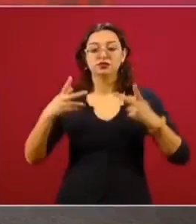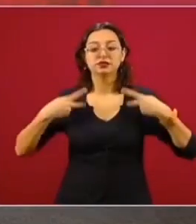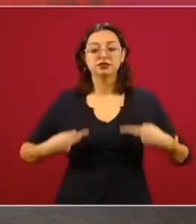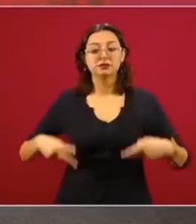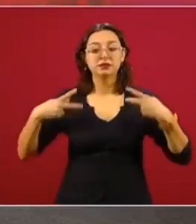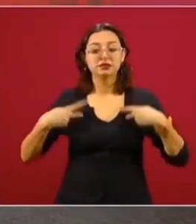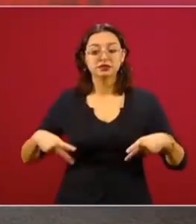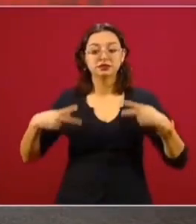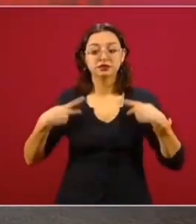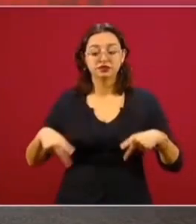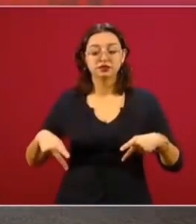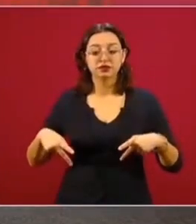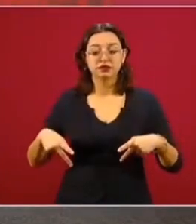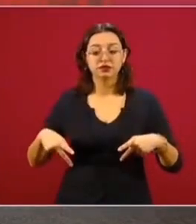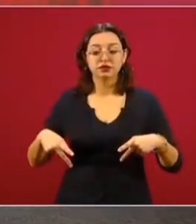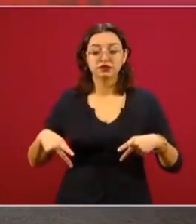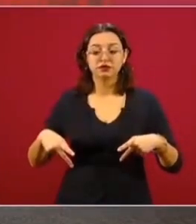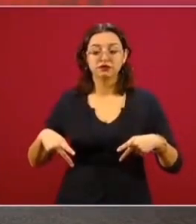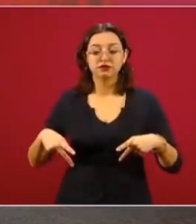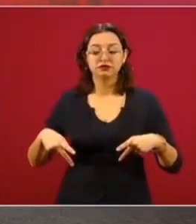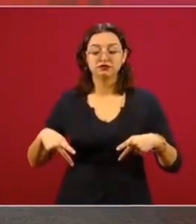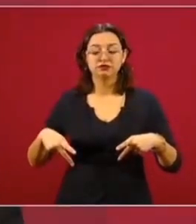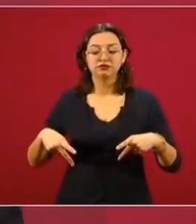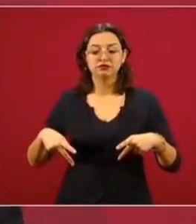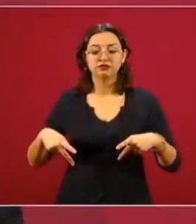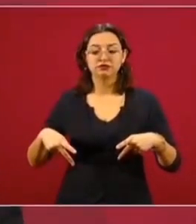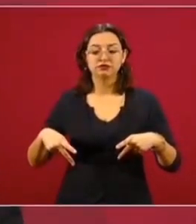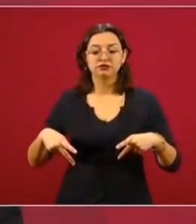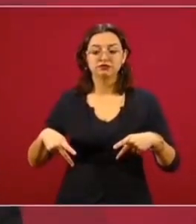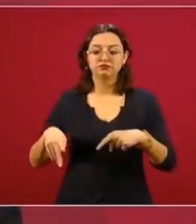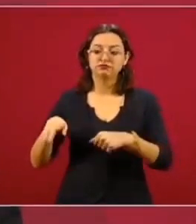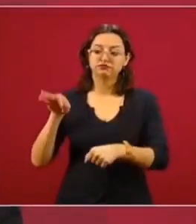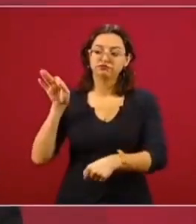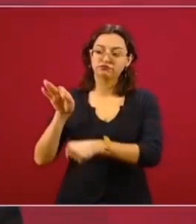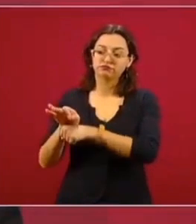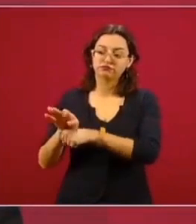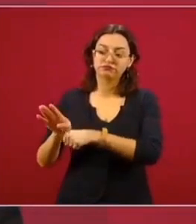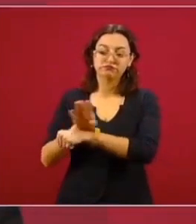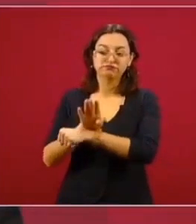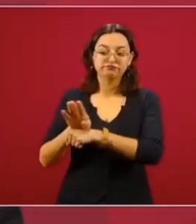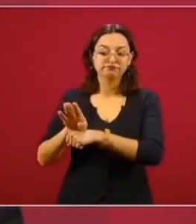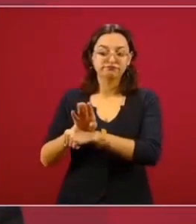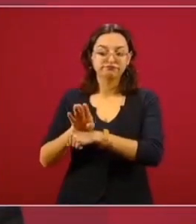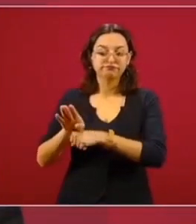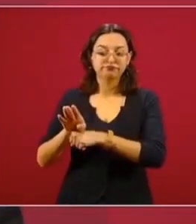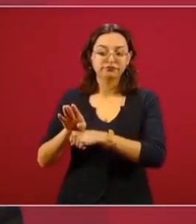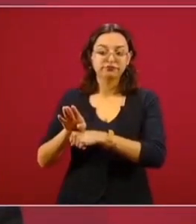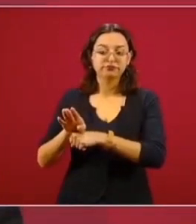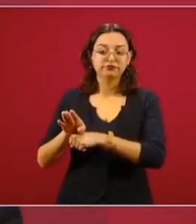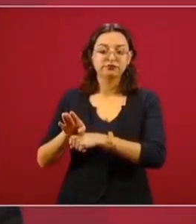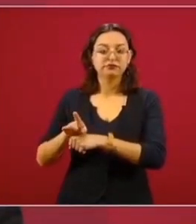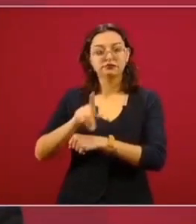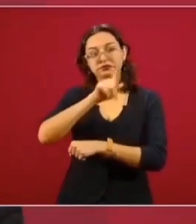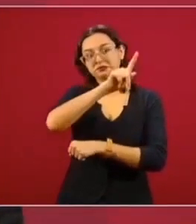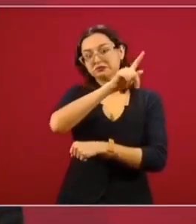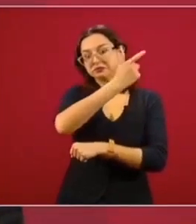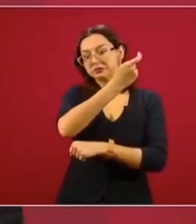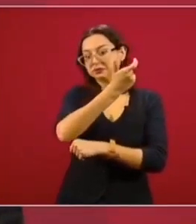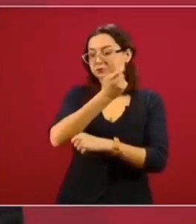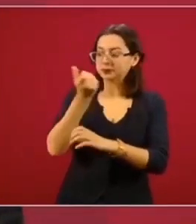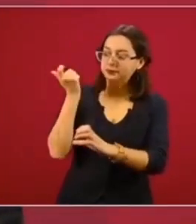beneficiarios, destinatarios